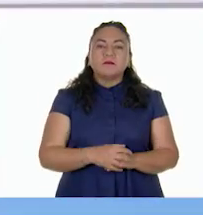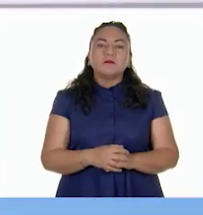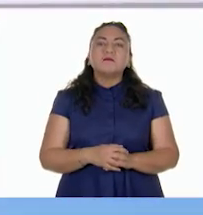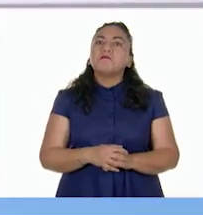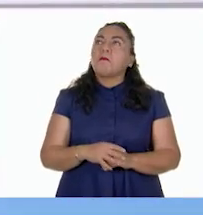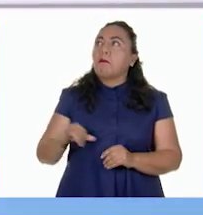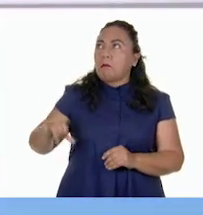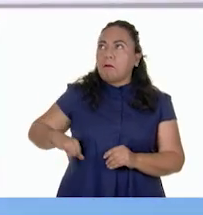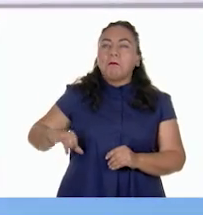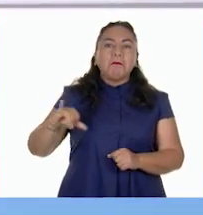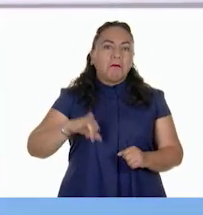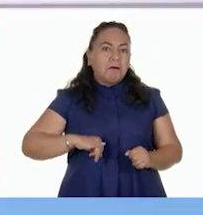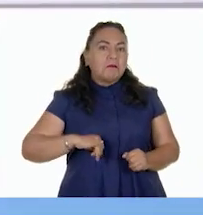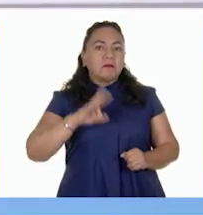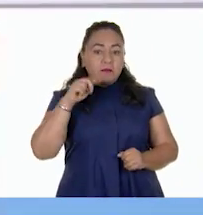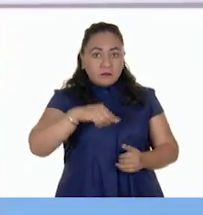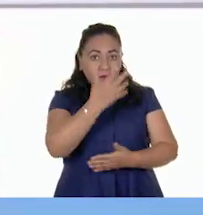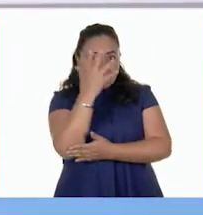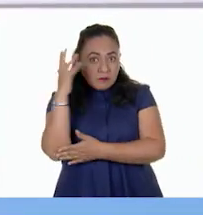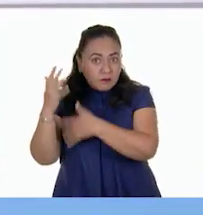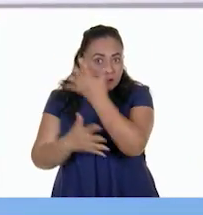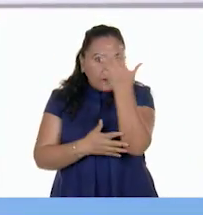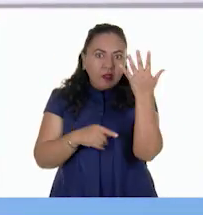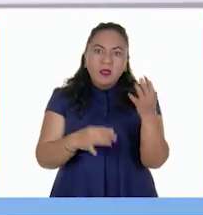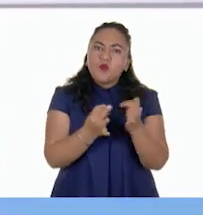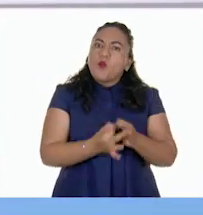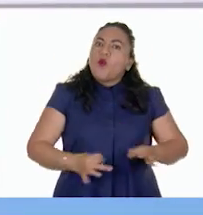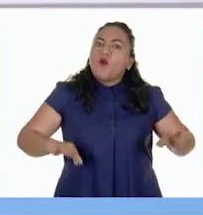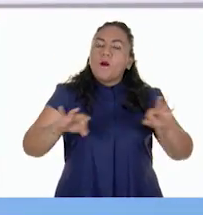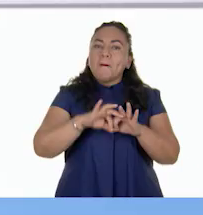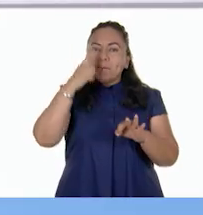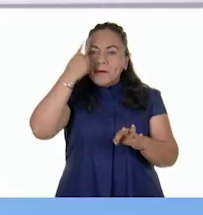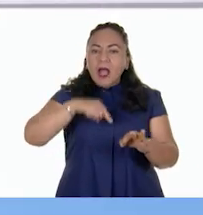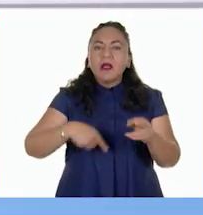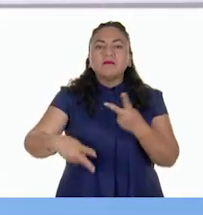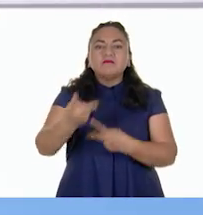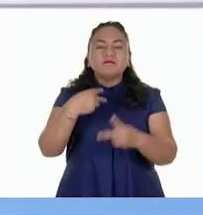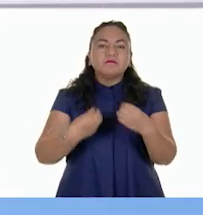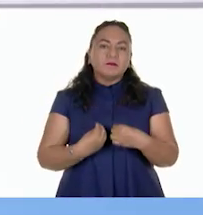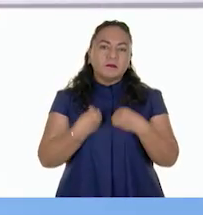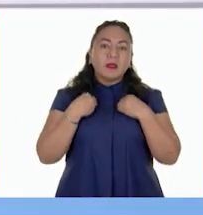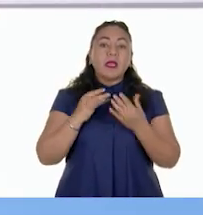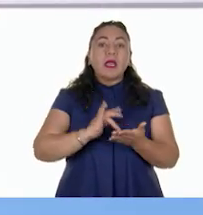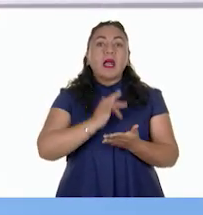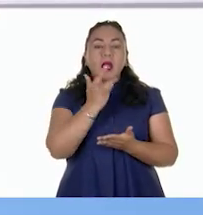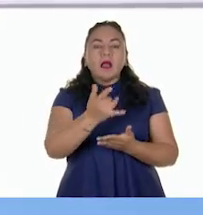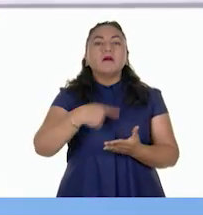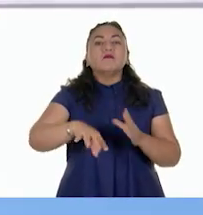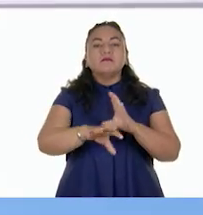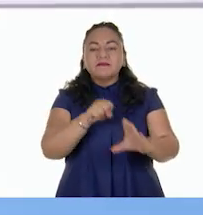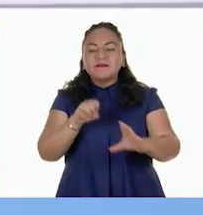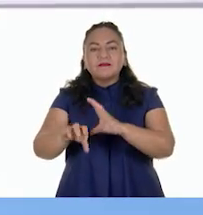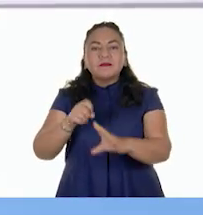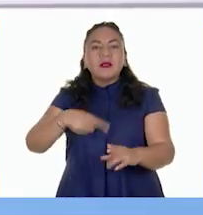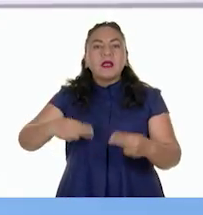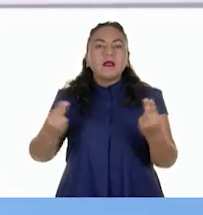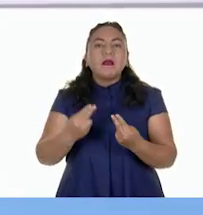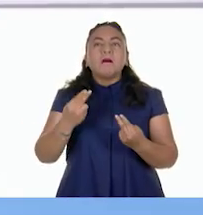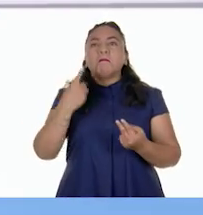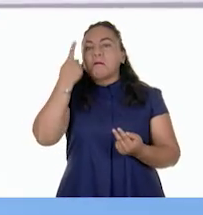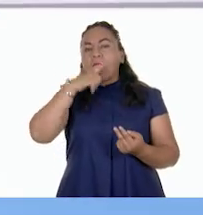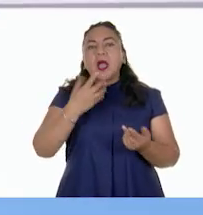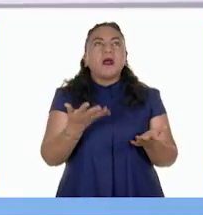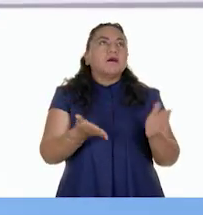quiere decir que los bosques son fundamentales para el desarrollo de la vida y además de ellos obtenemos lo que necesitamos para